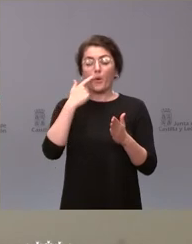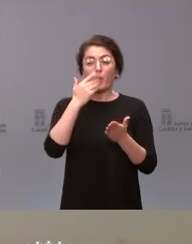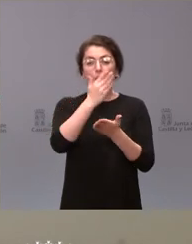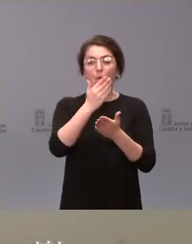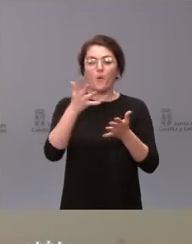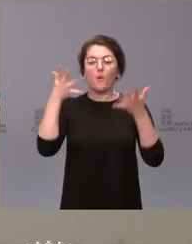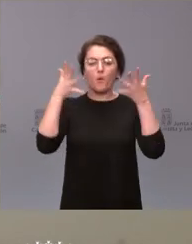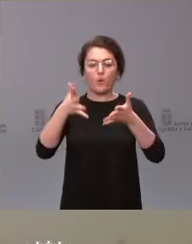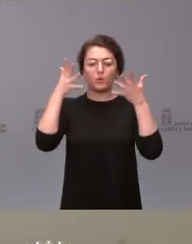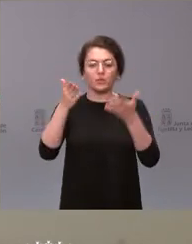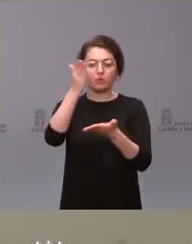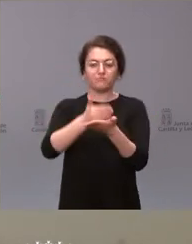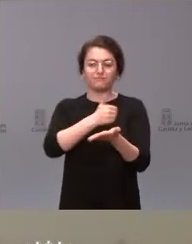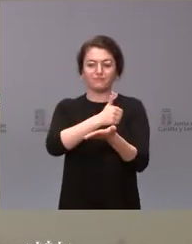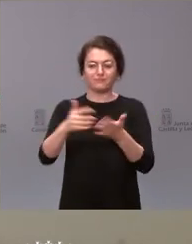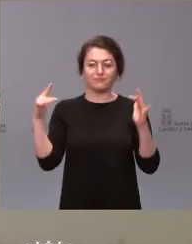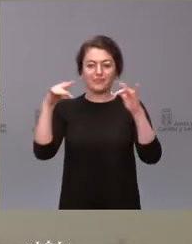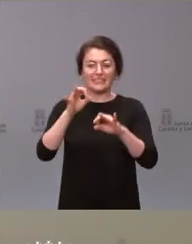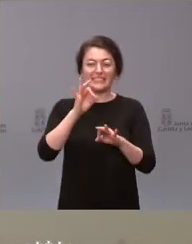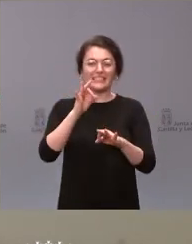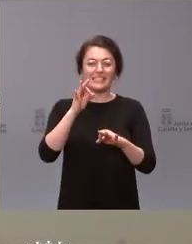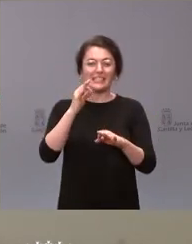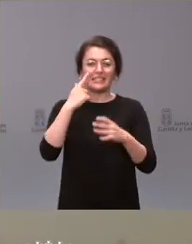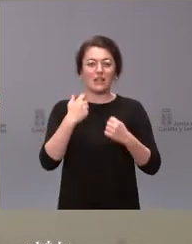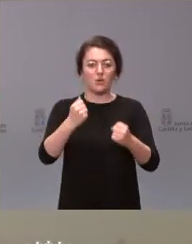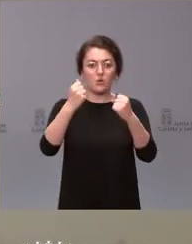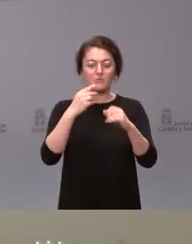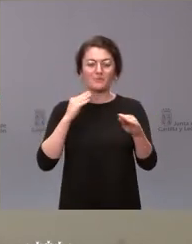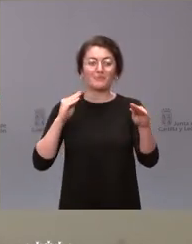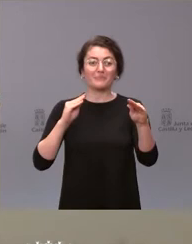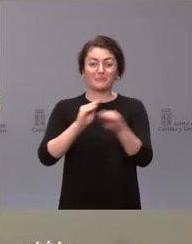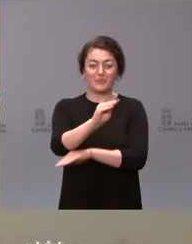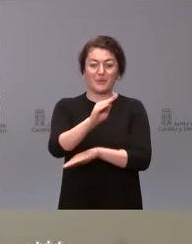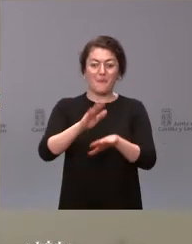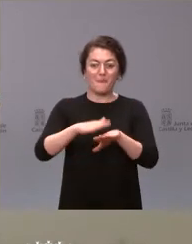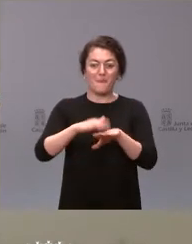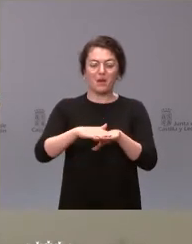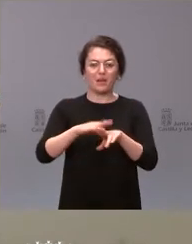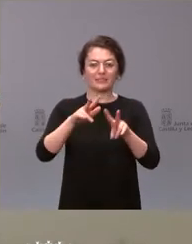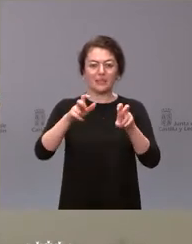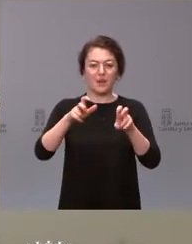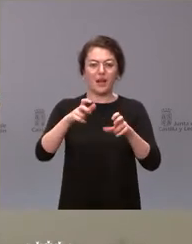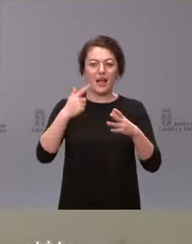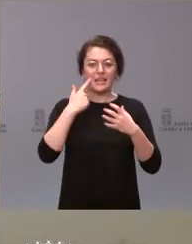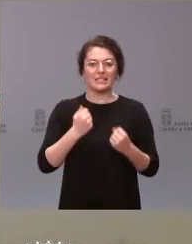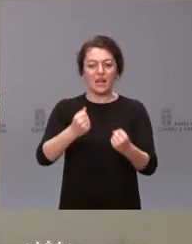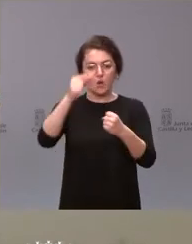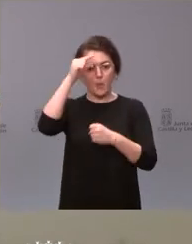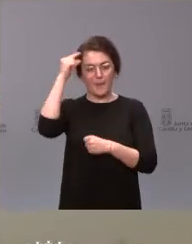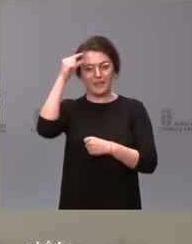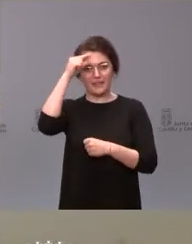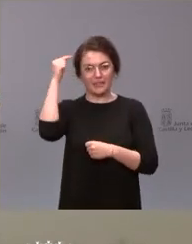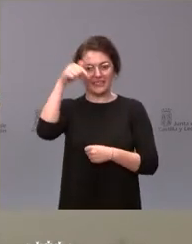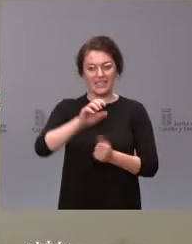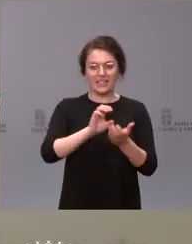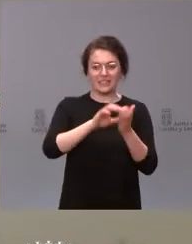mejorar la asistencia en materia de salud mental en Castilla y León como el resto de las comunidades se piden que se habiliten